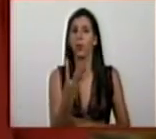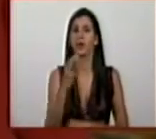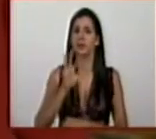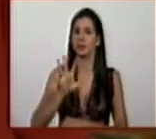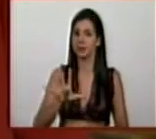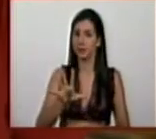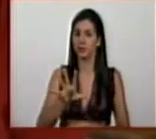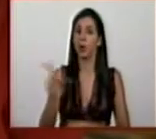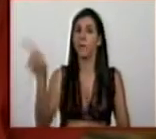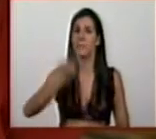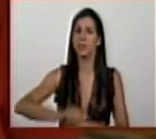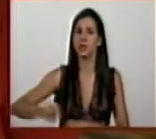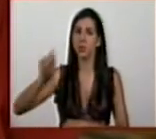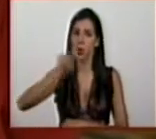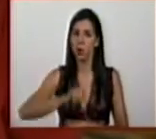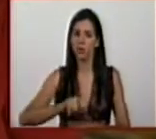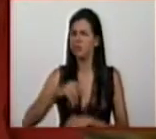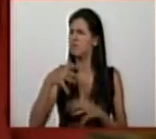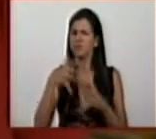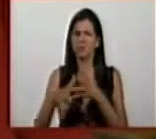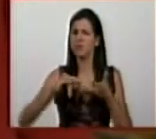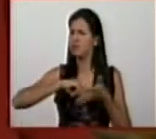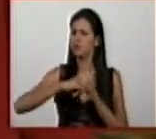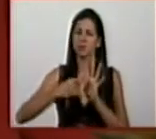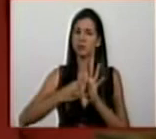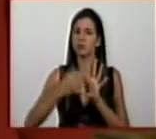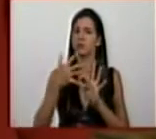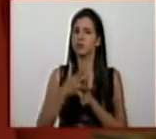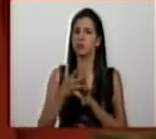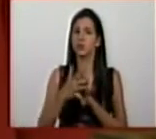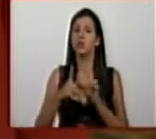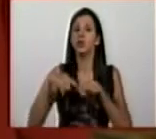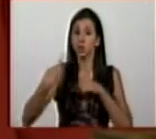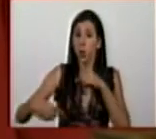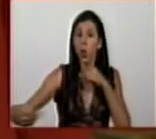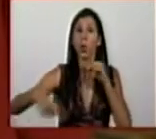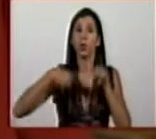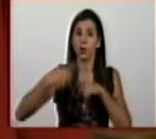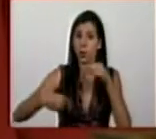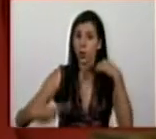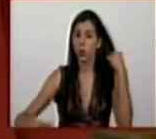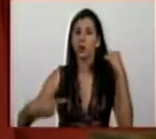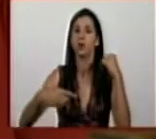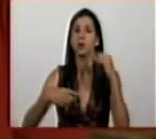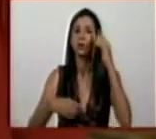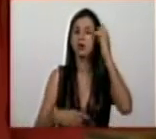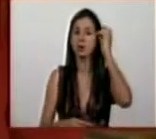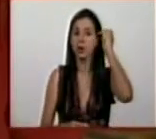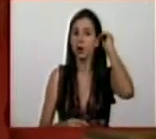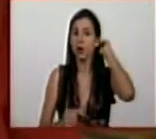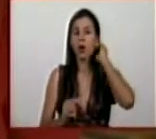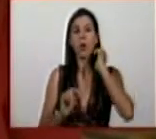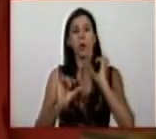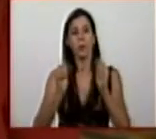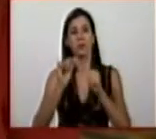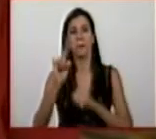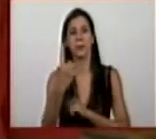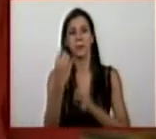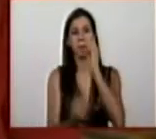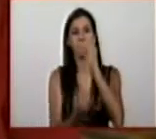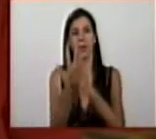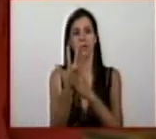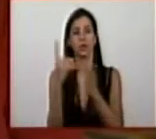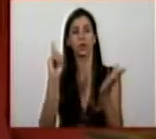céntimos mensuales, esto es, diarios a partir del 1 de mayo de